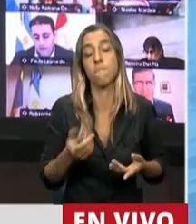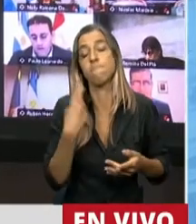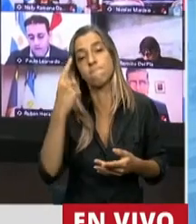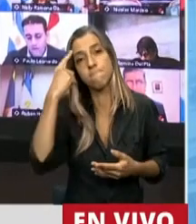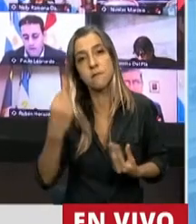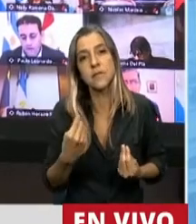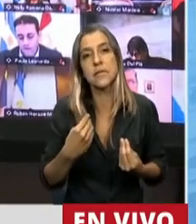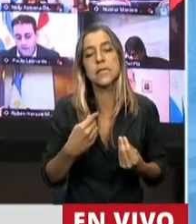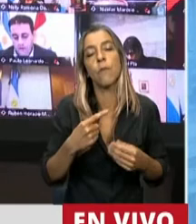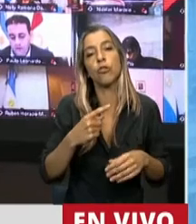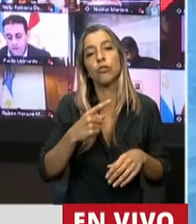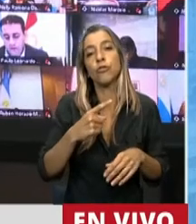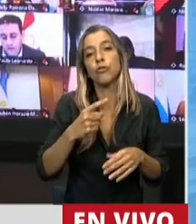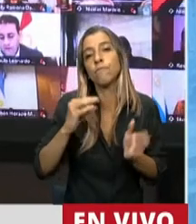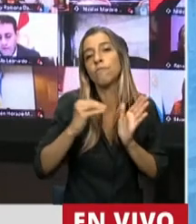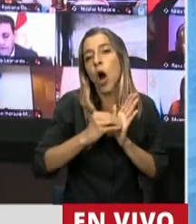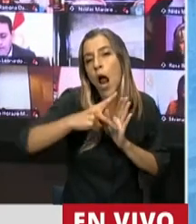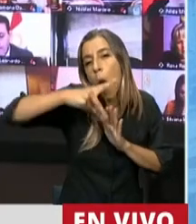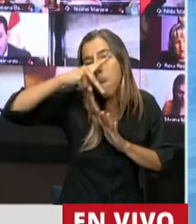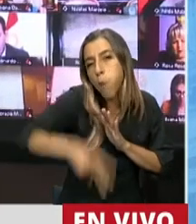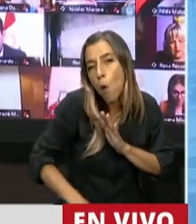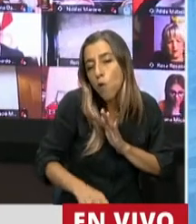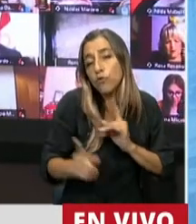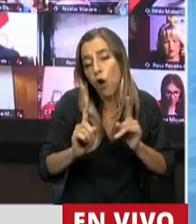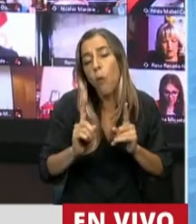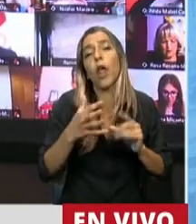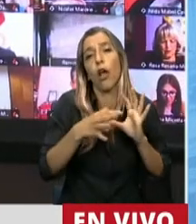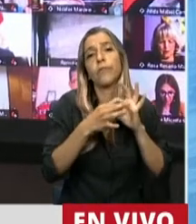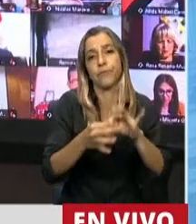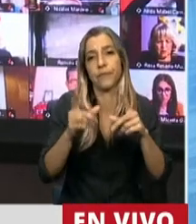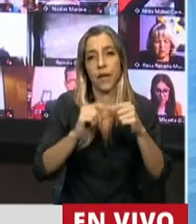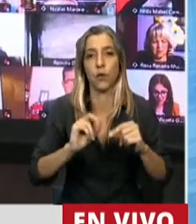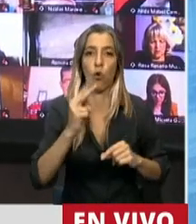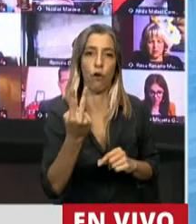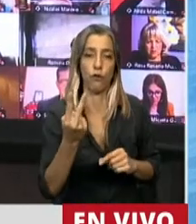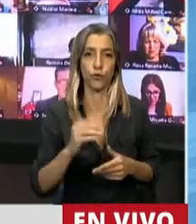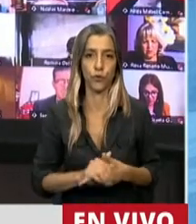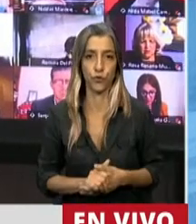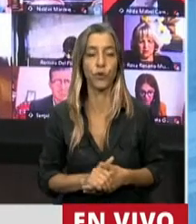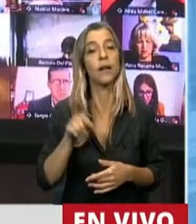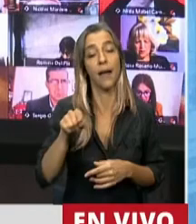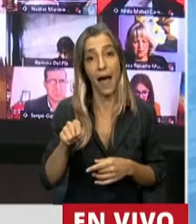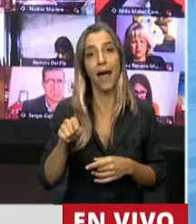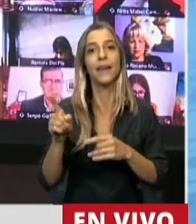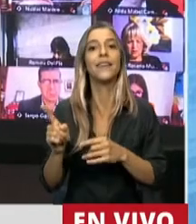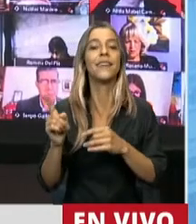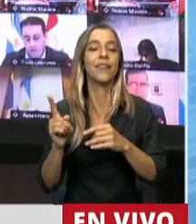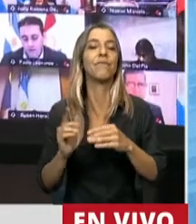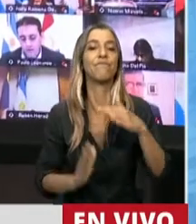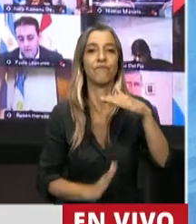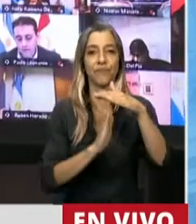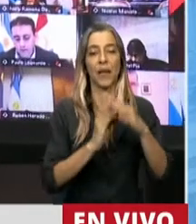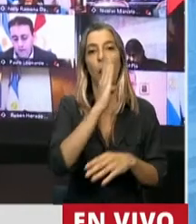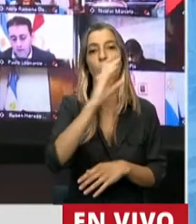rígido es que se da lugar al artículo 2 en donde será el órgano de aplicación del Banco Central el que verá las